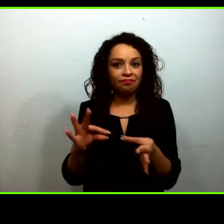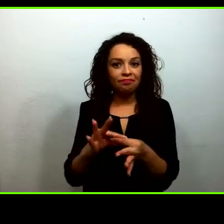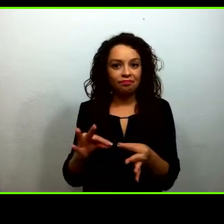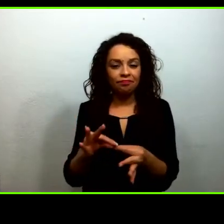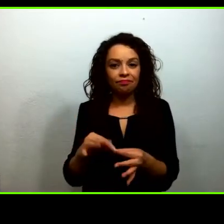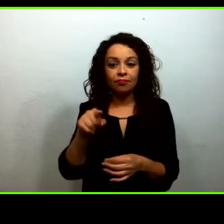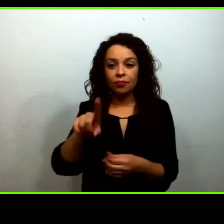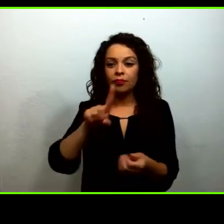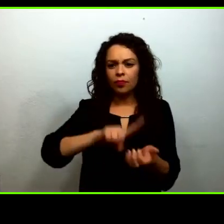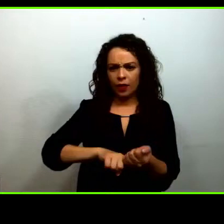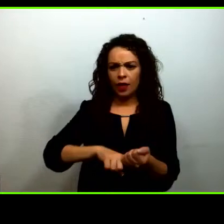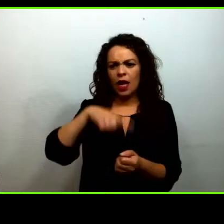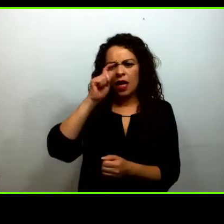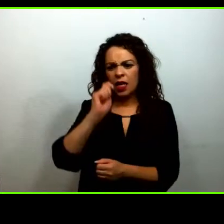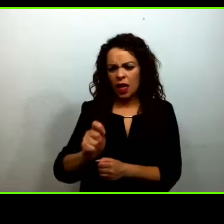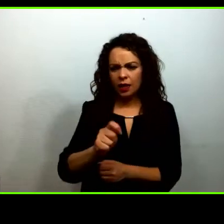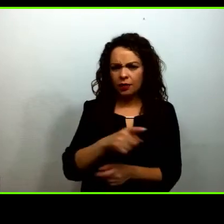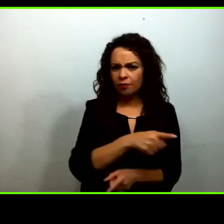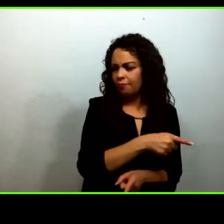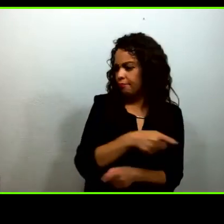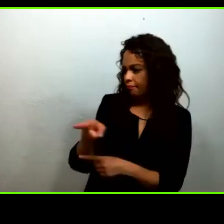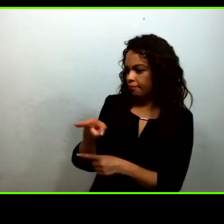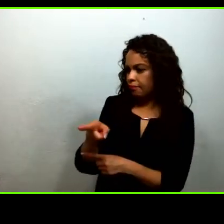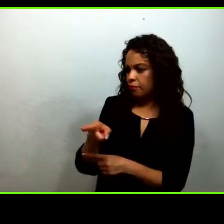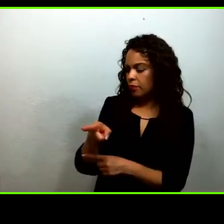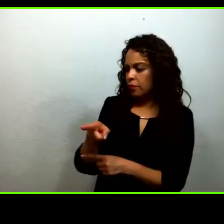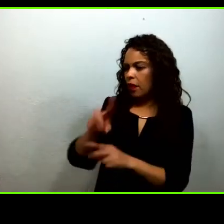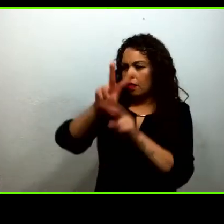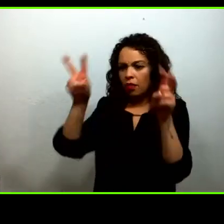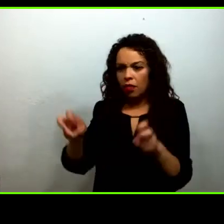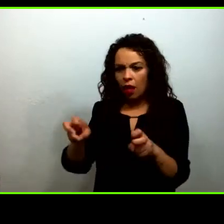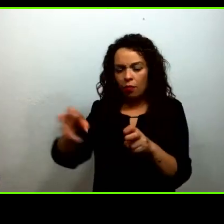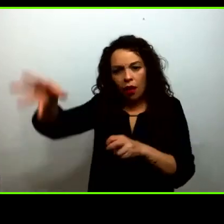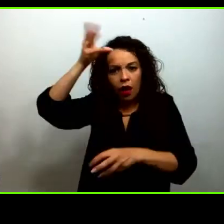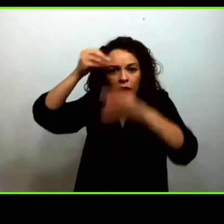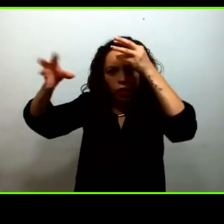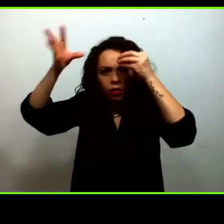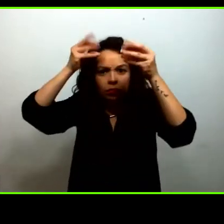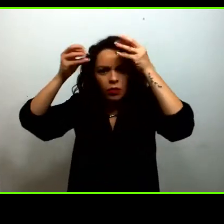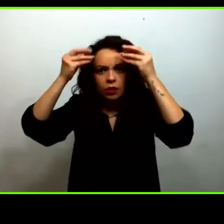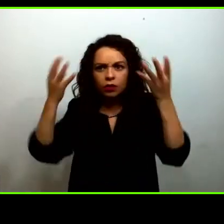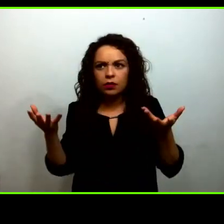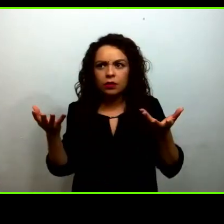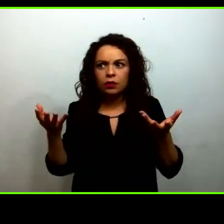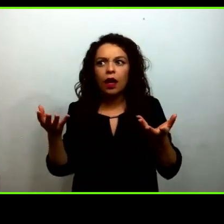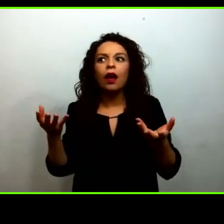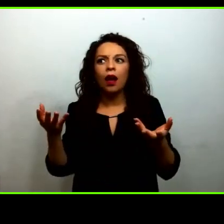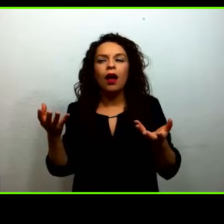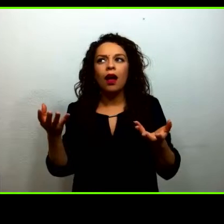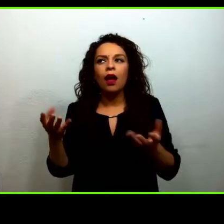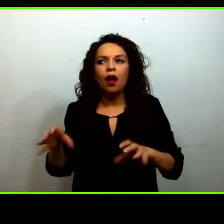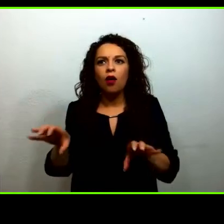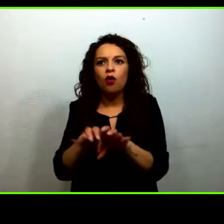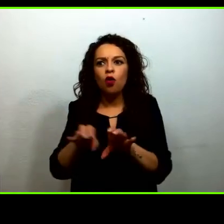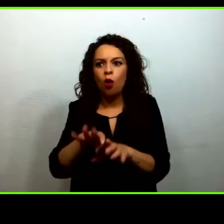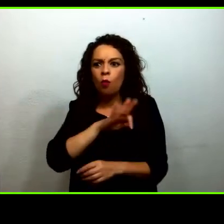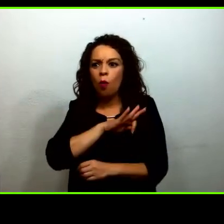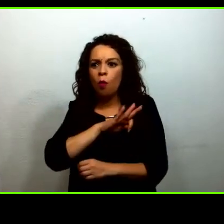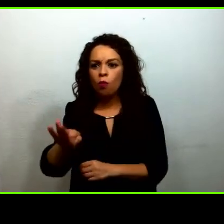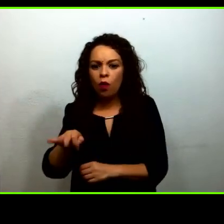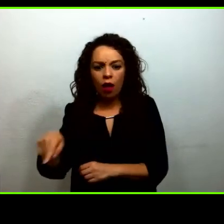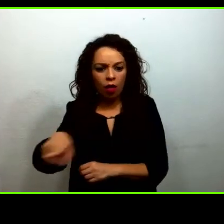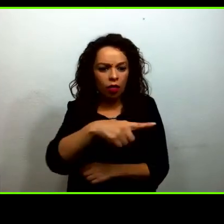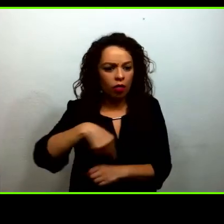del aprendizaje implicaría cómo generamos alianzas entre la comunidad y la